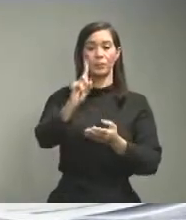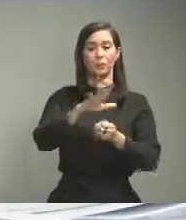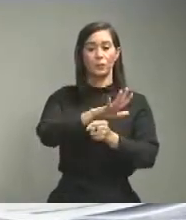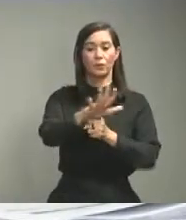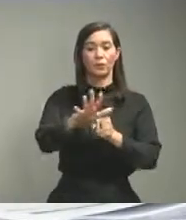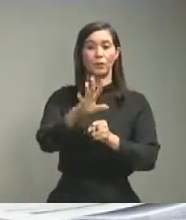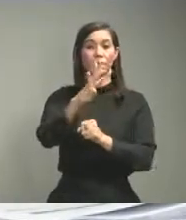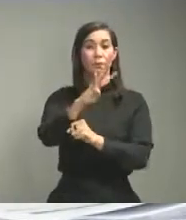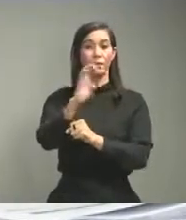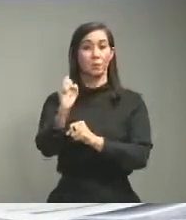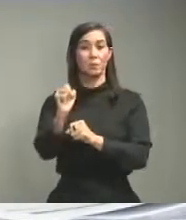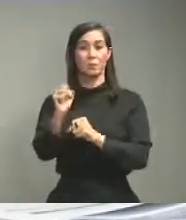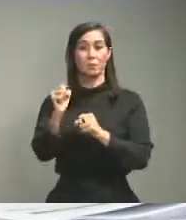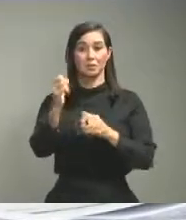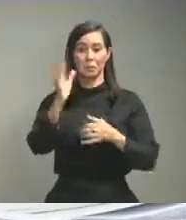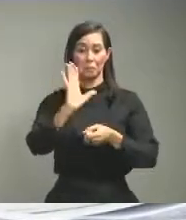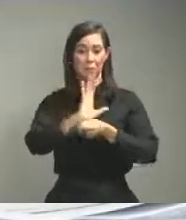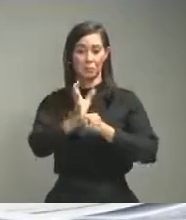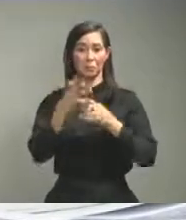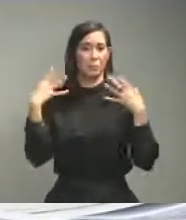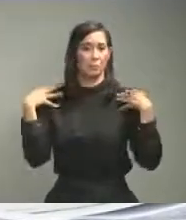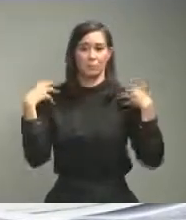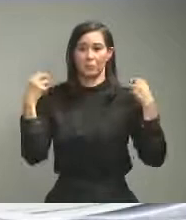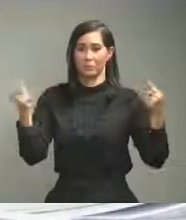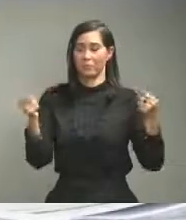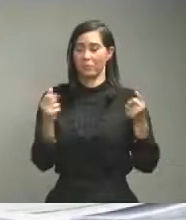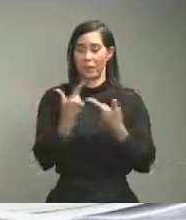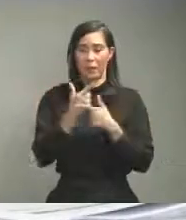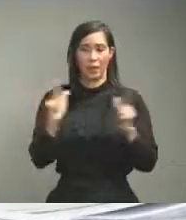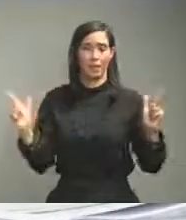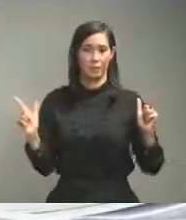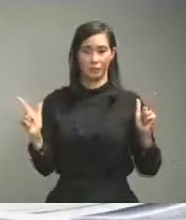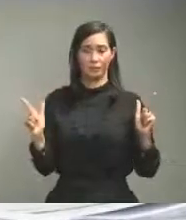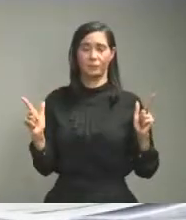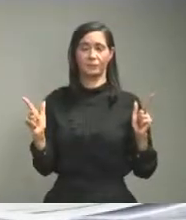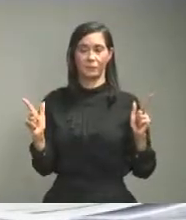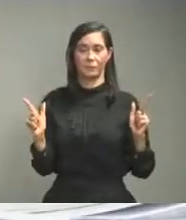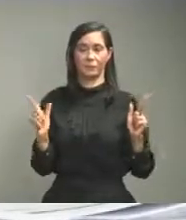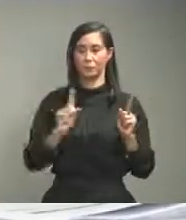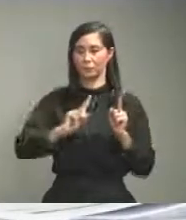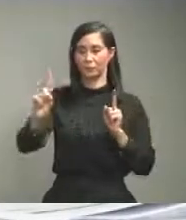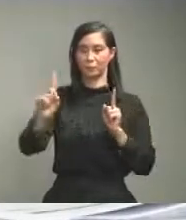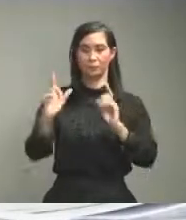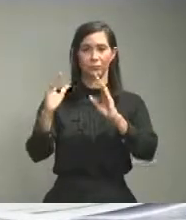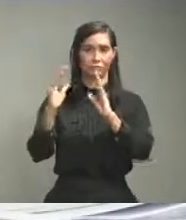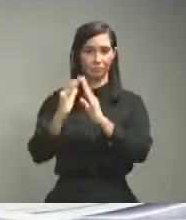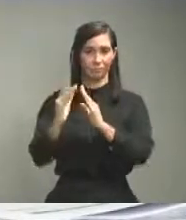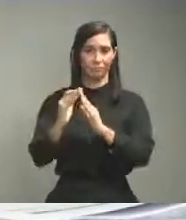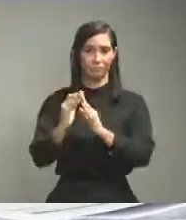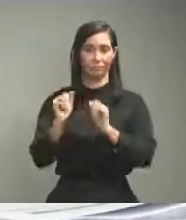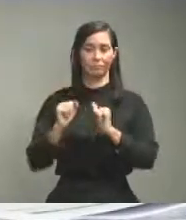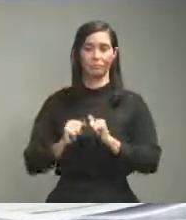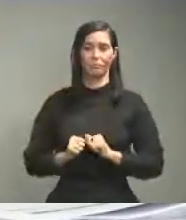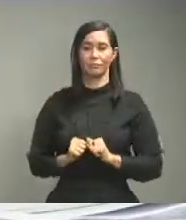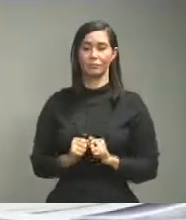personas dadas de alta ya liberada de el COVID-19.